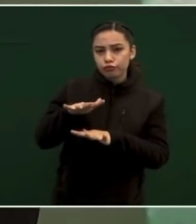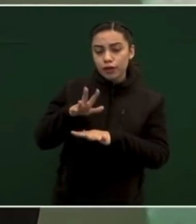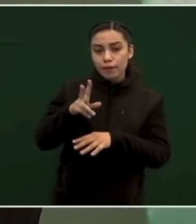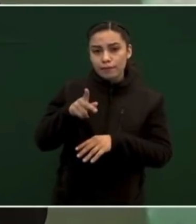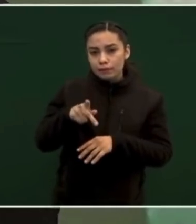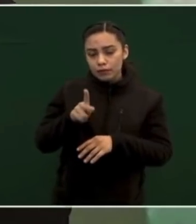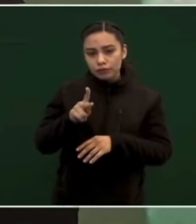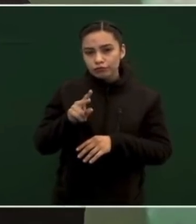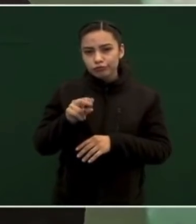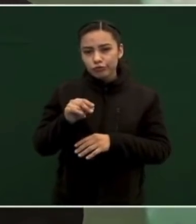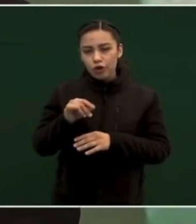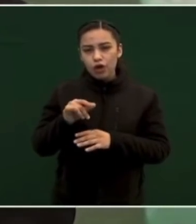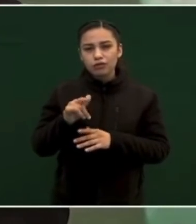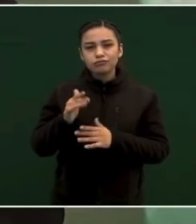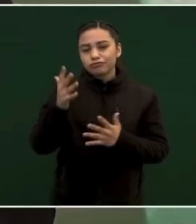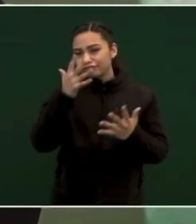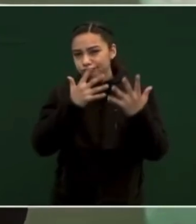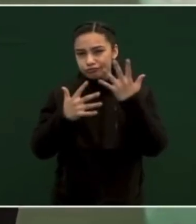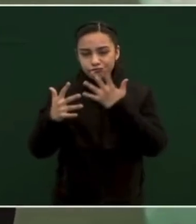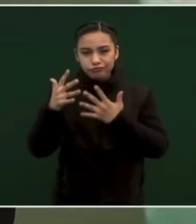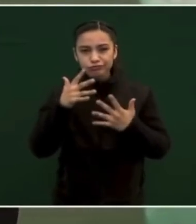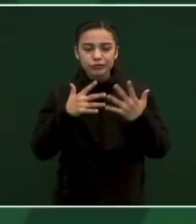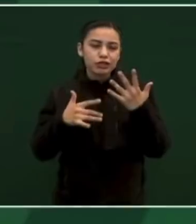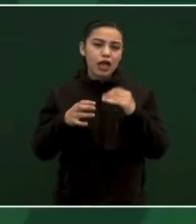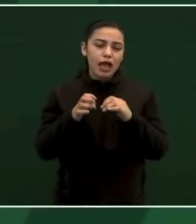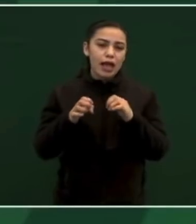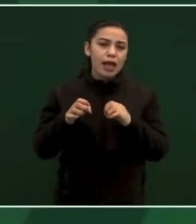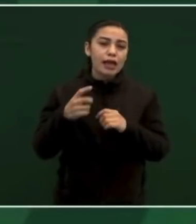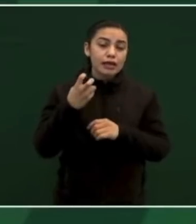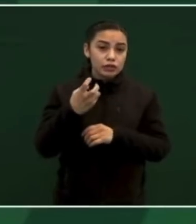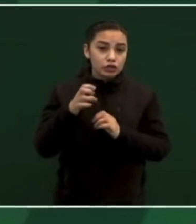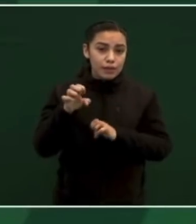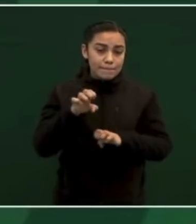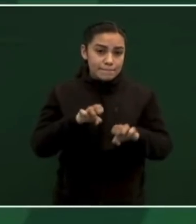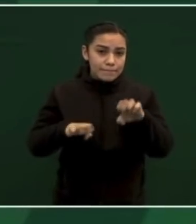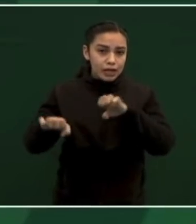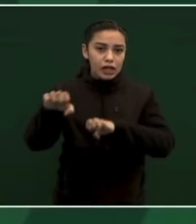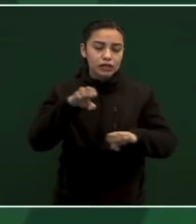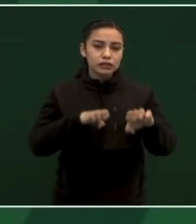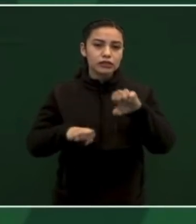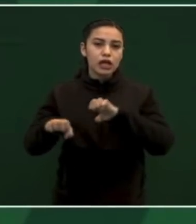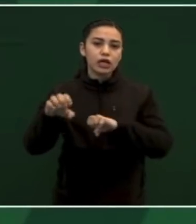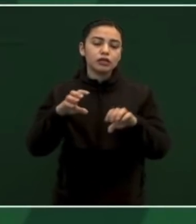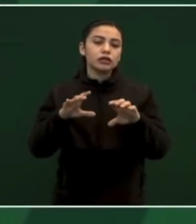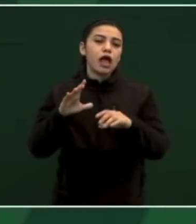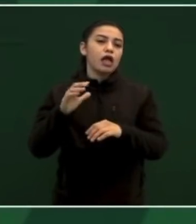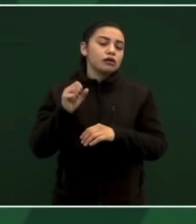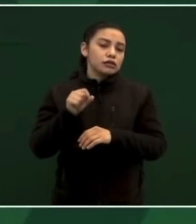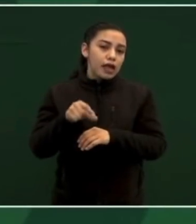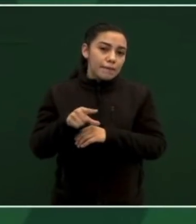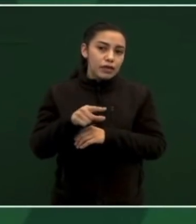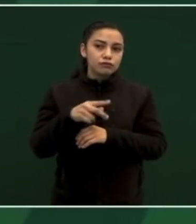y con sus políticos